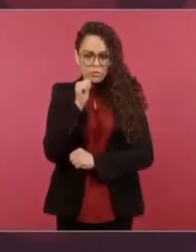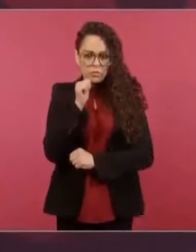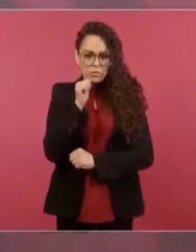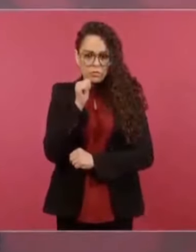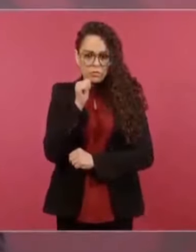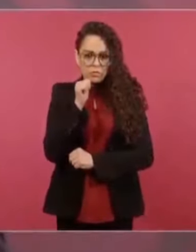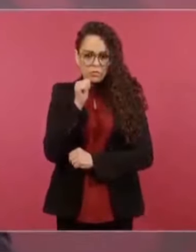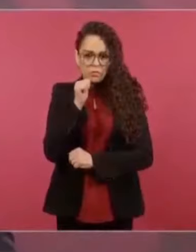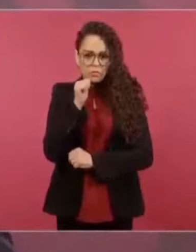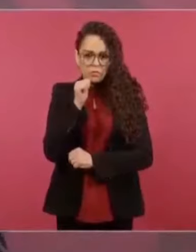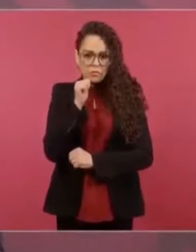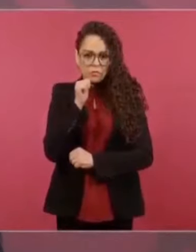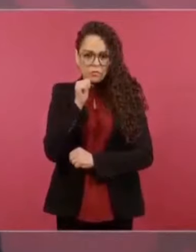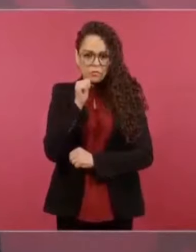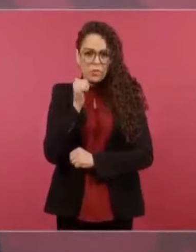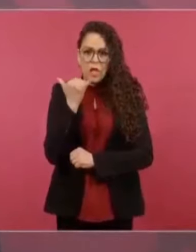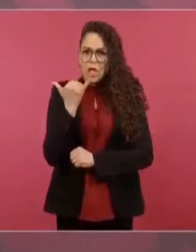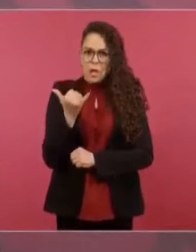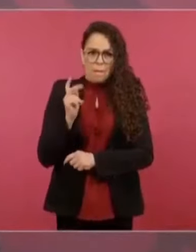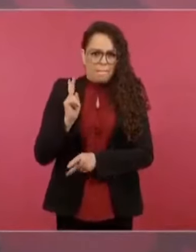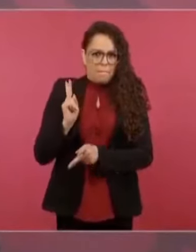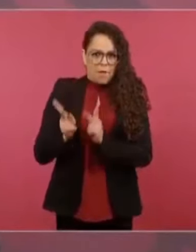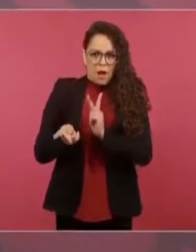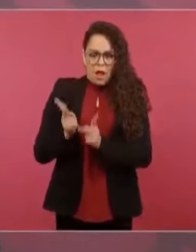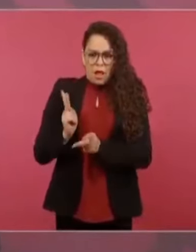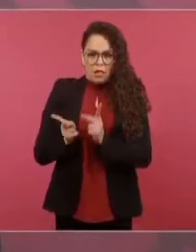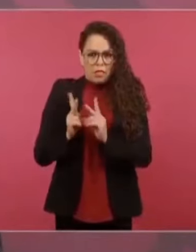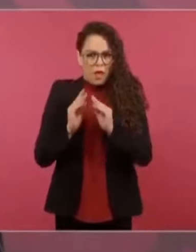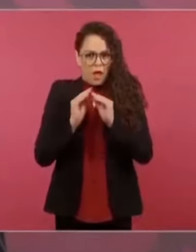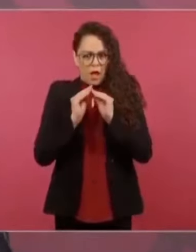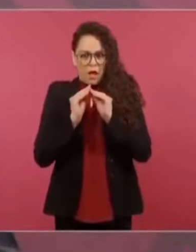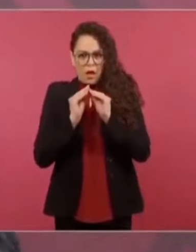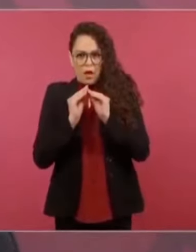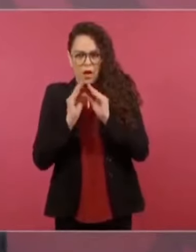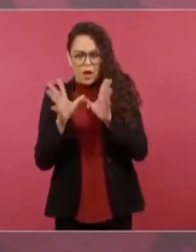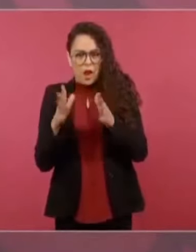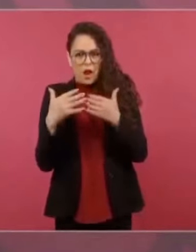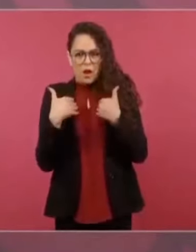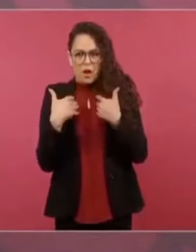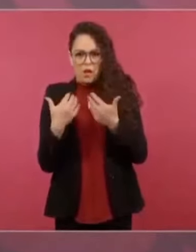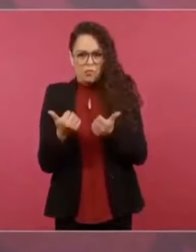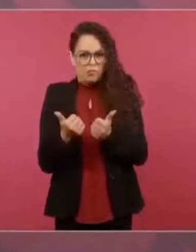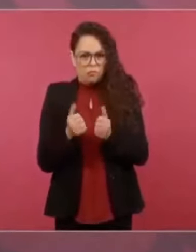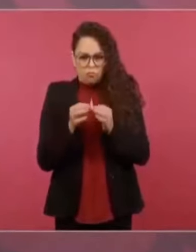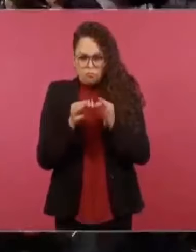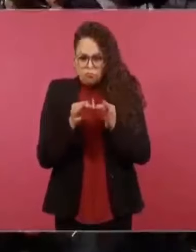claridad, pero,